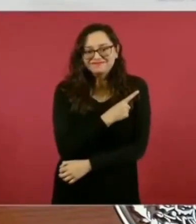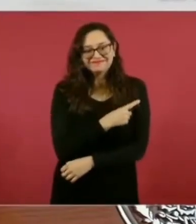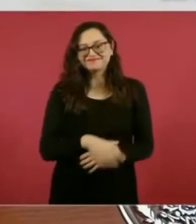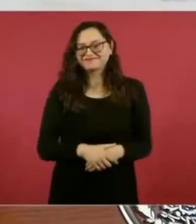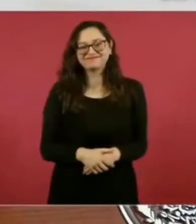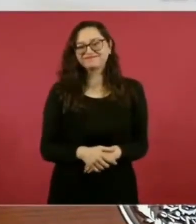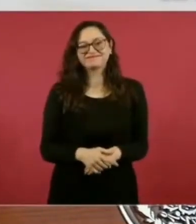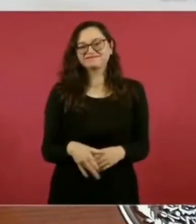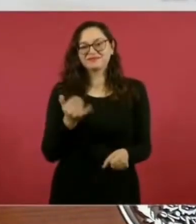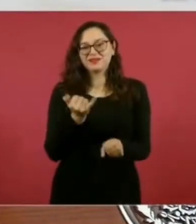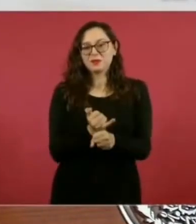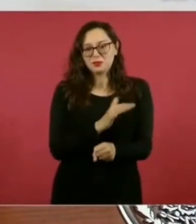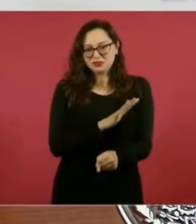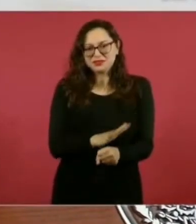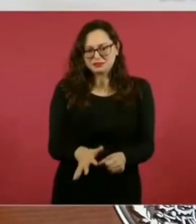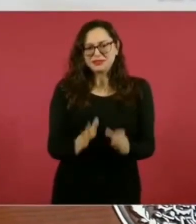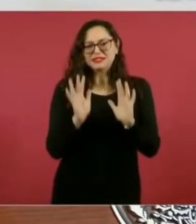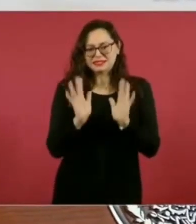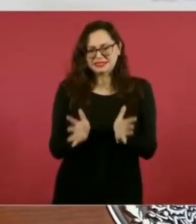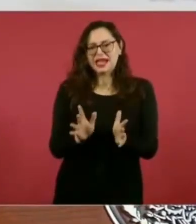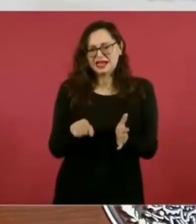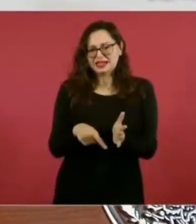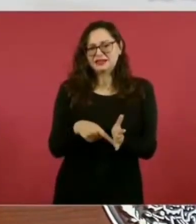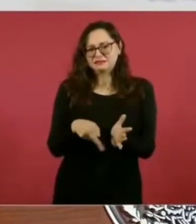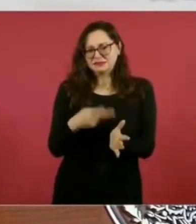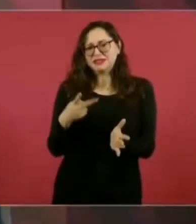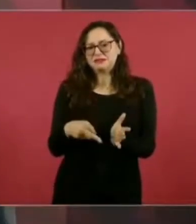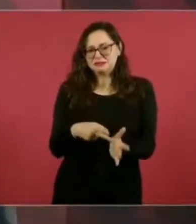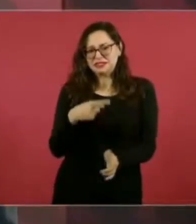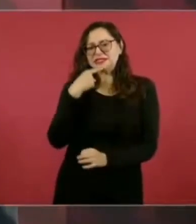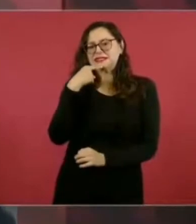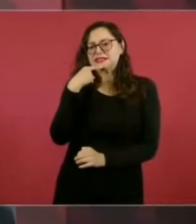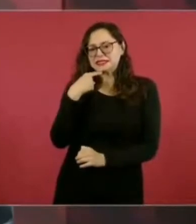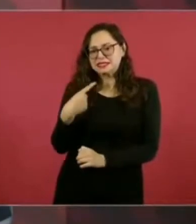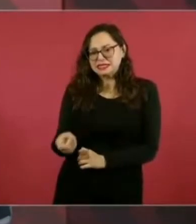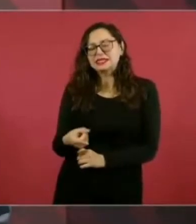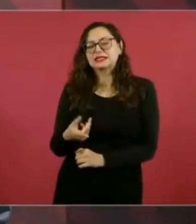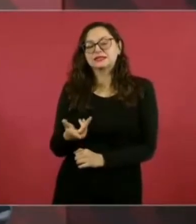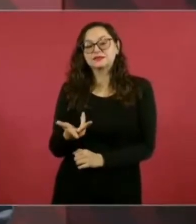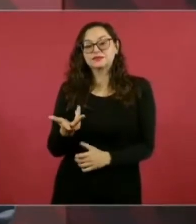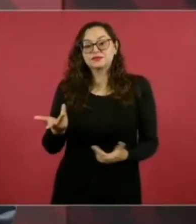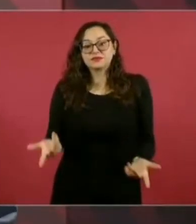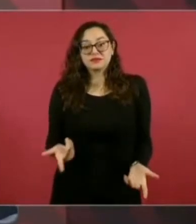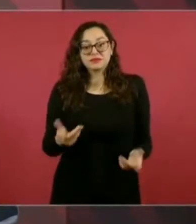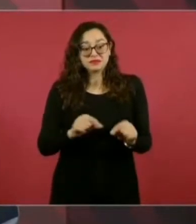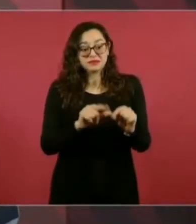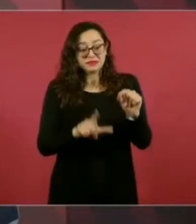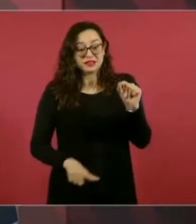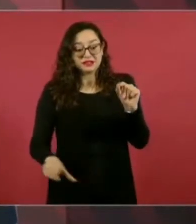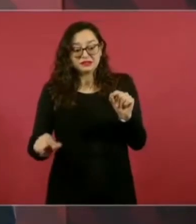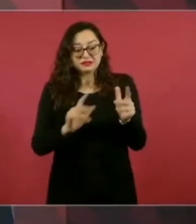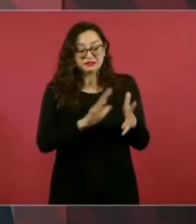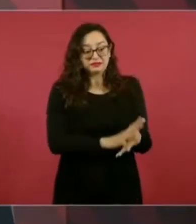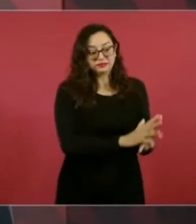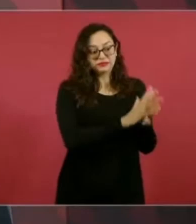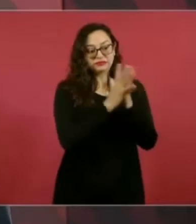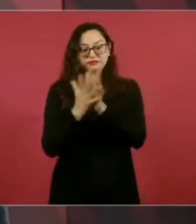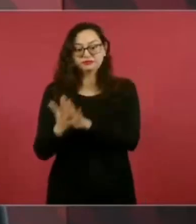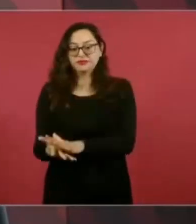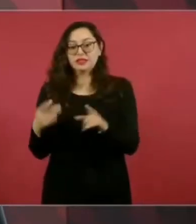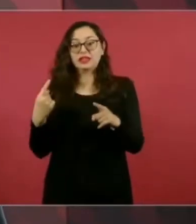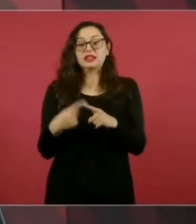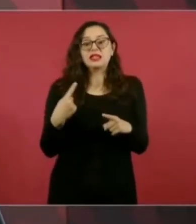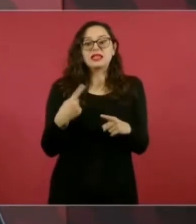para transformar se necesita al pueblo. El